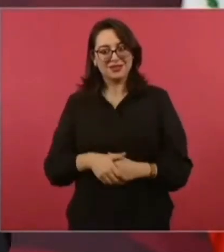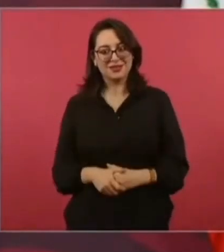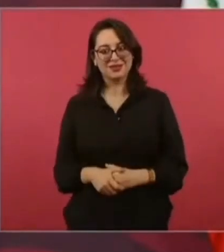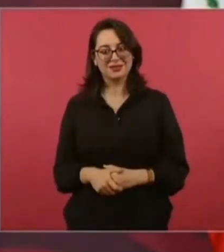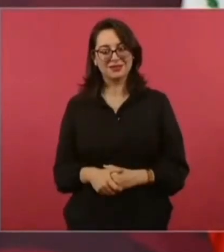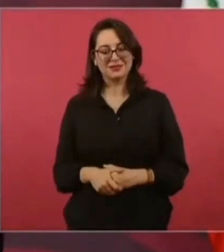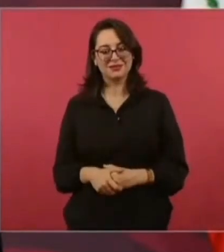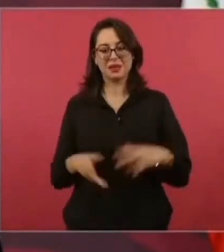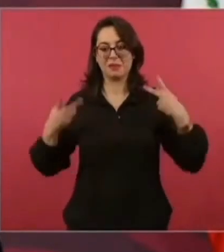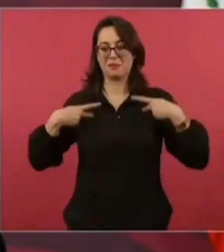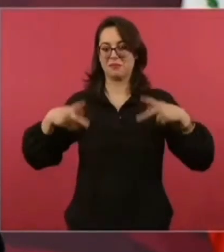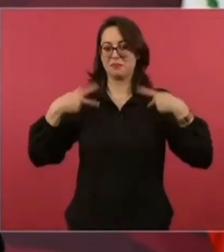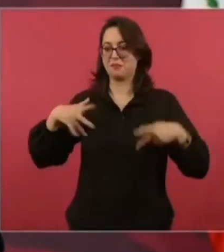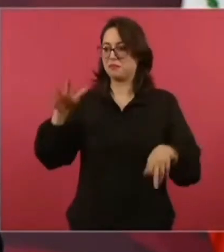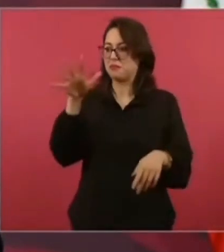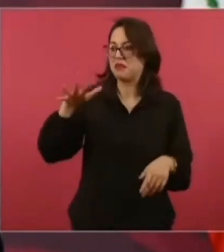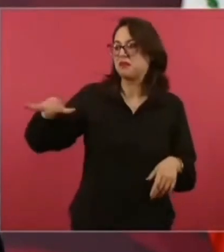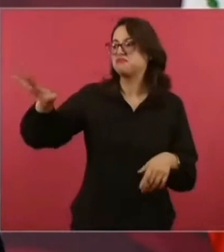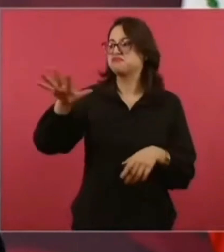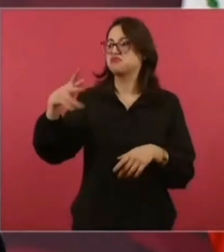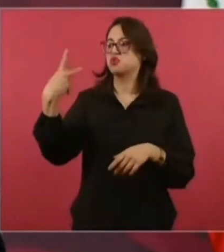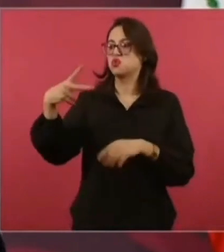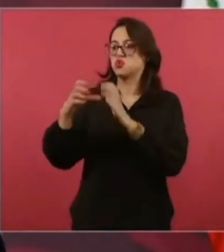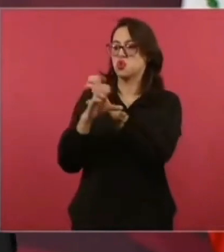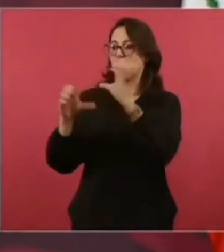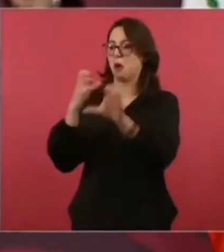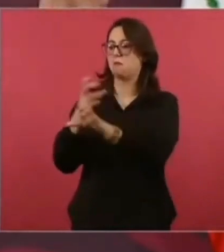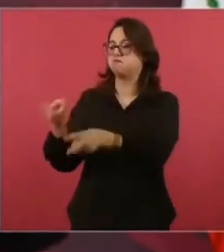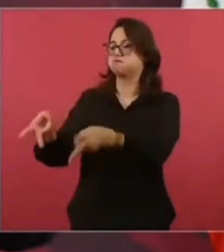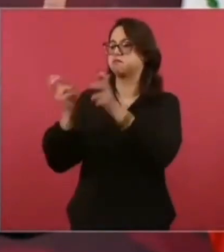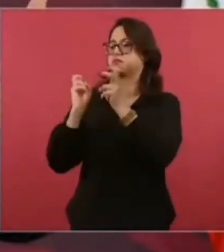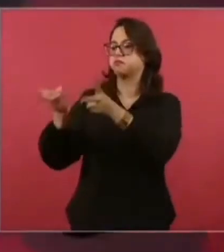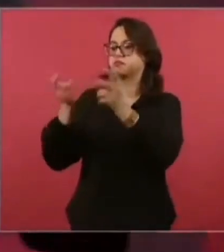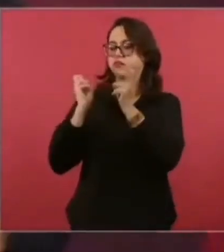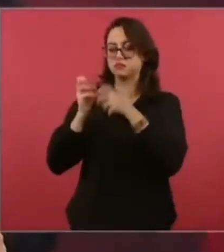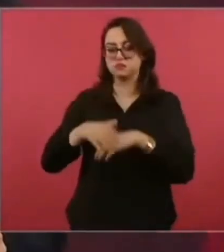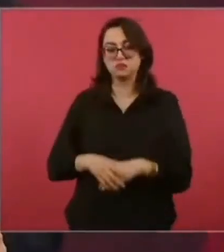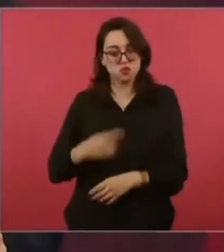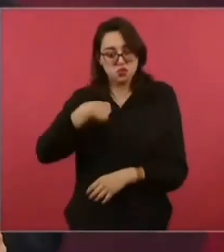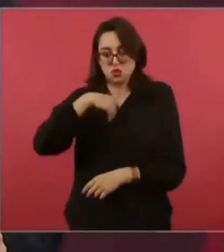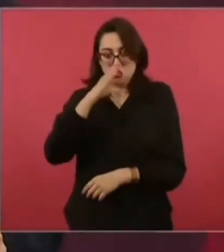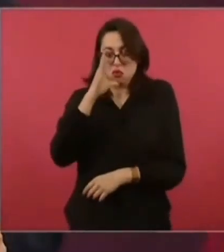a la mayoría de los mexicanos? ¿Por qué no lo voy a decir?